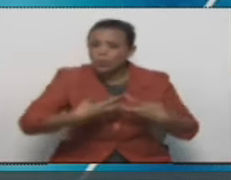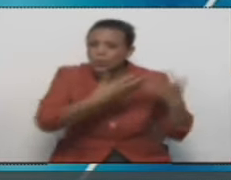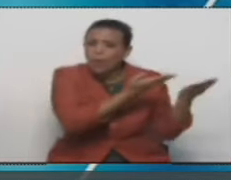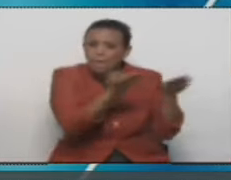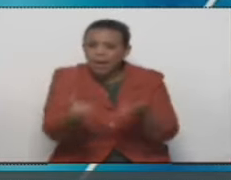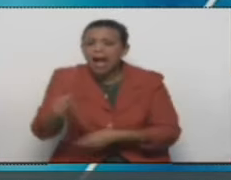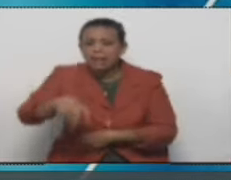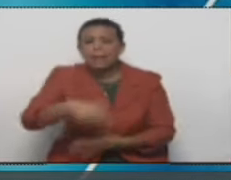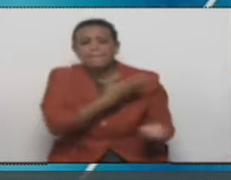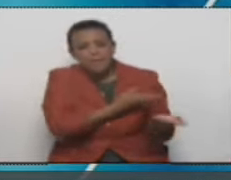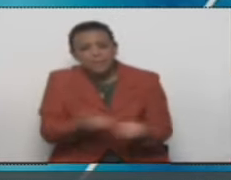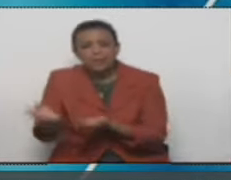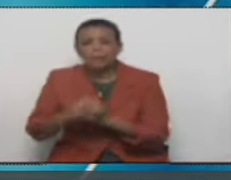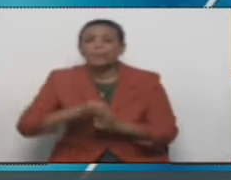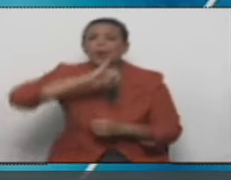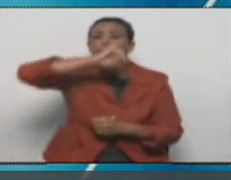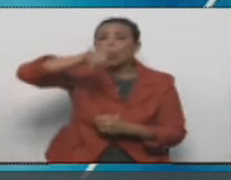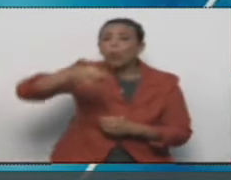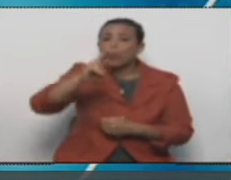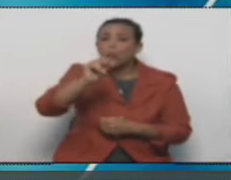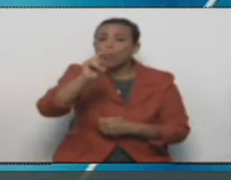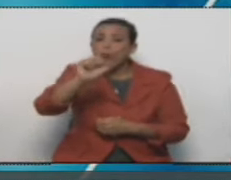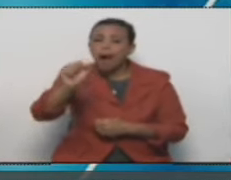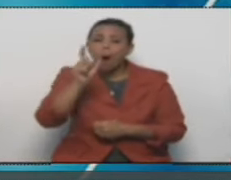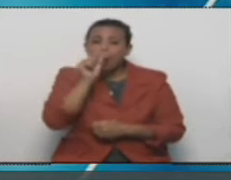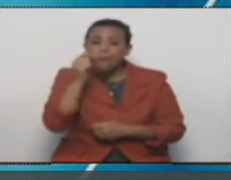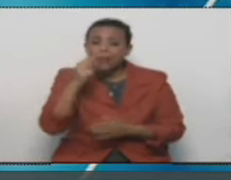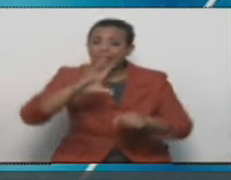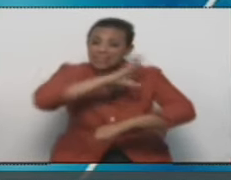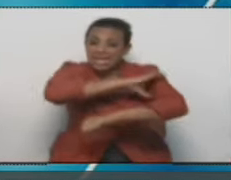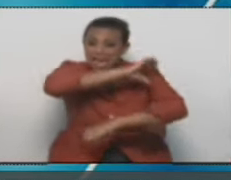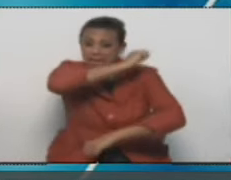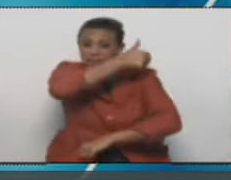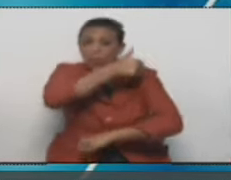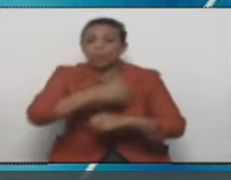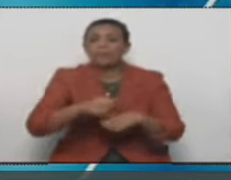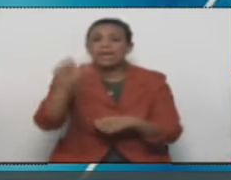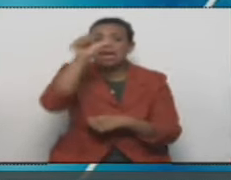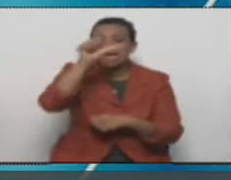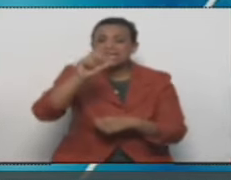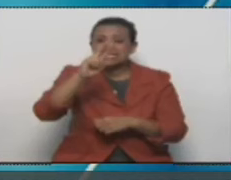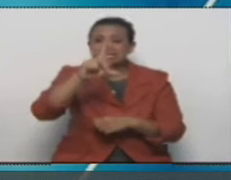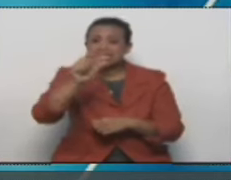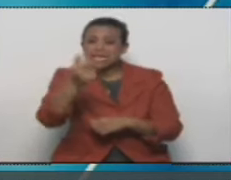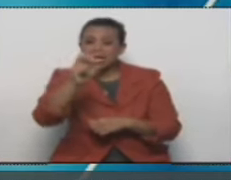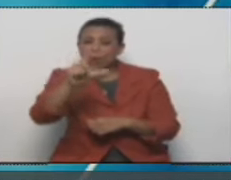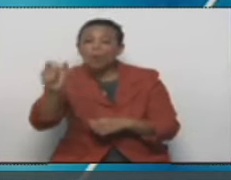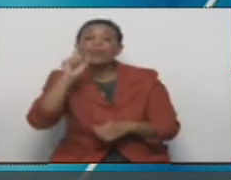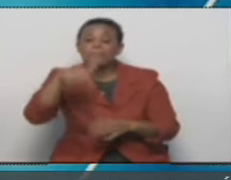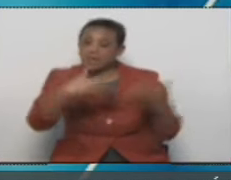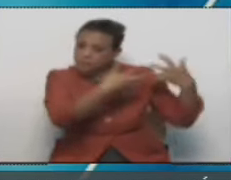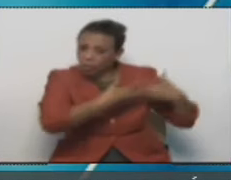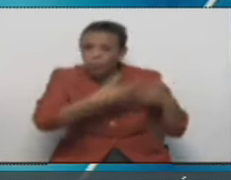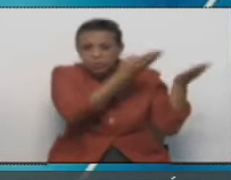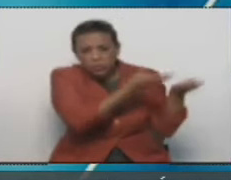Estados Unidos. Juan Crummins, director de Sirion Technologies, también de los Estados Unidos.